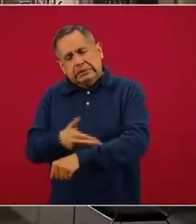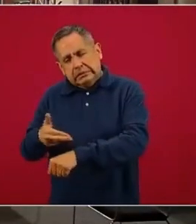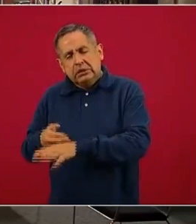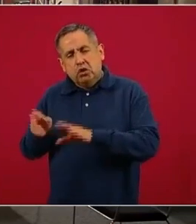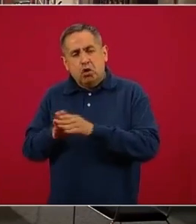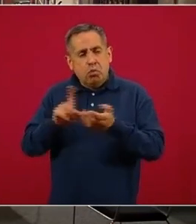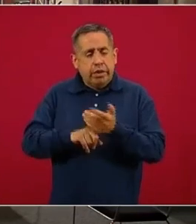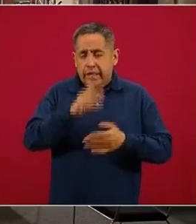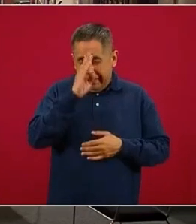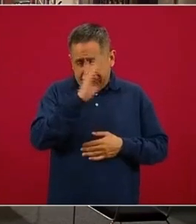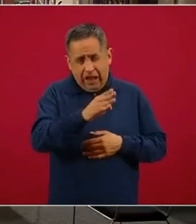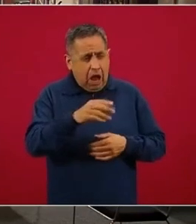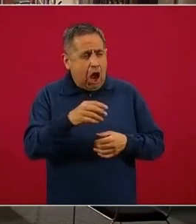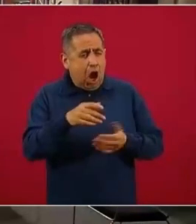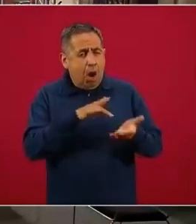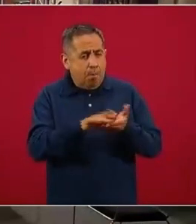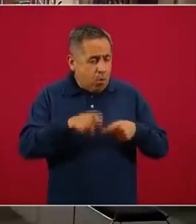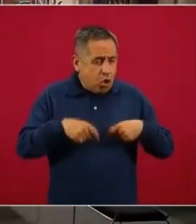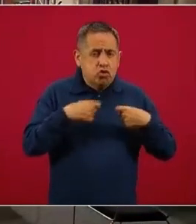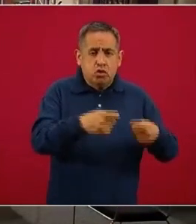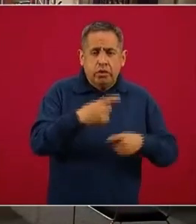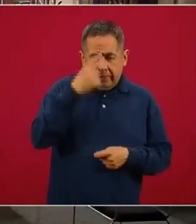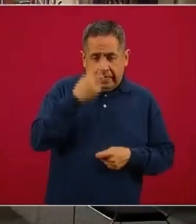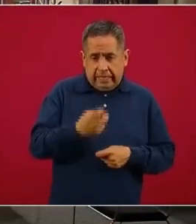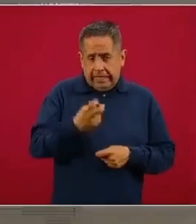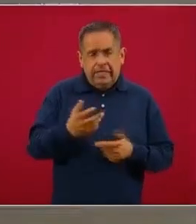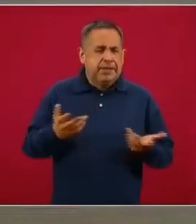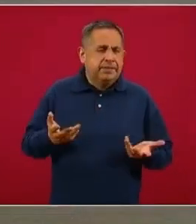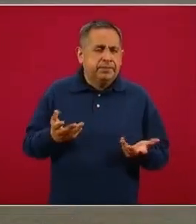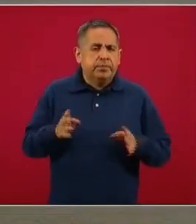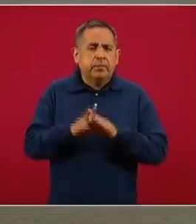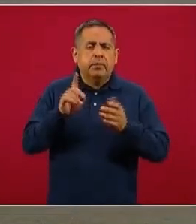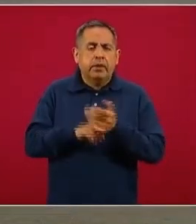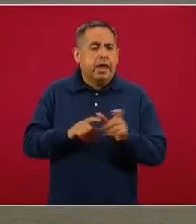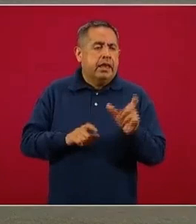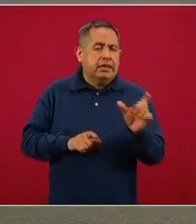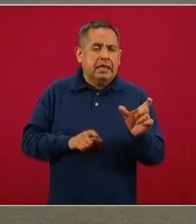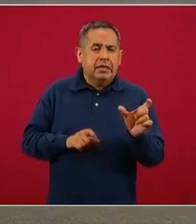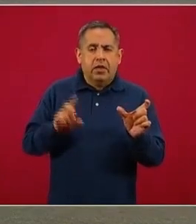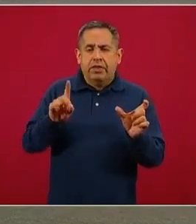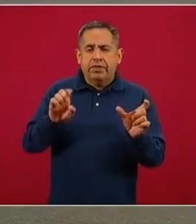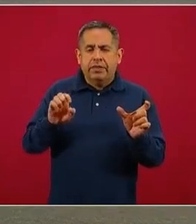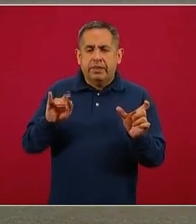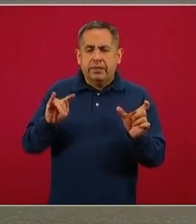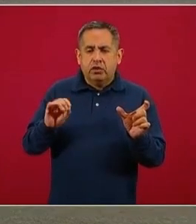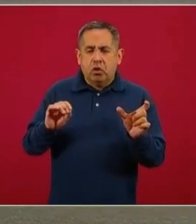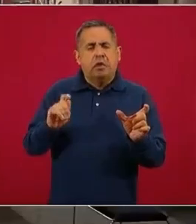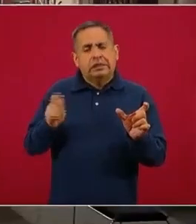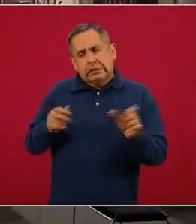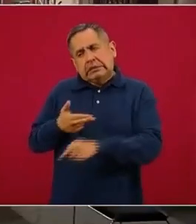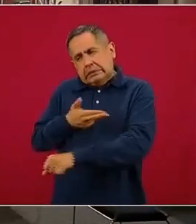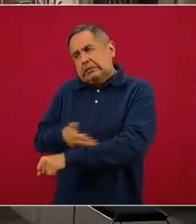forma de entregar los apoyos que se decidió implementar en este caso es a través de una tarjeta de débito. Entonces, se tienen que hacer